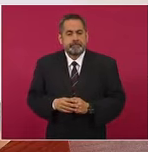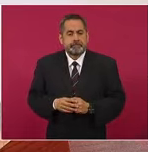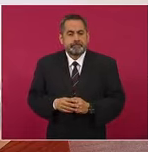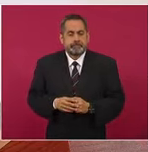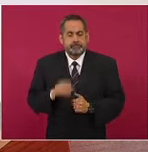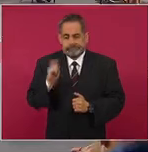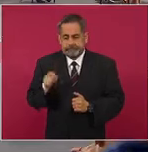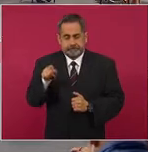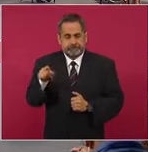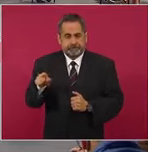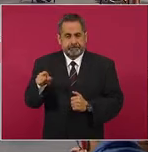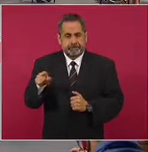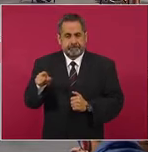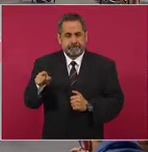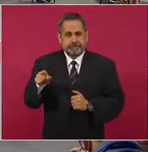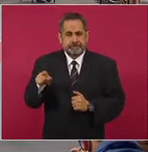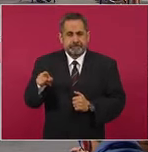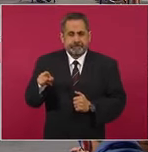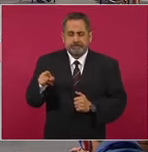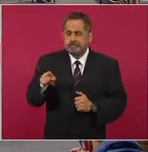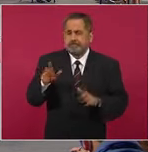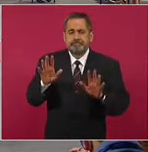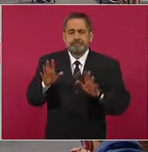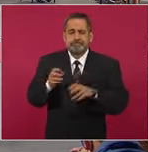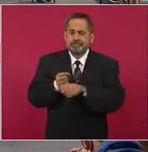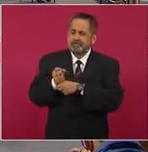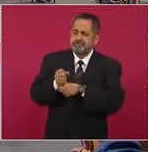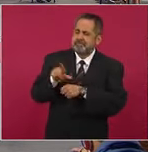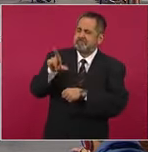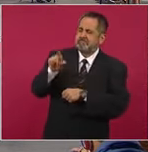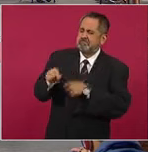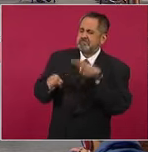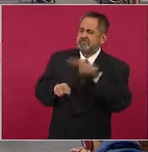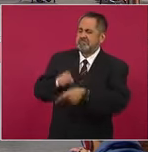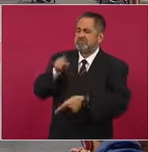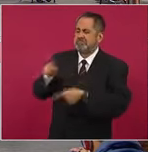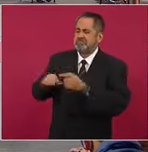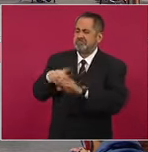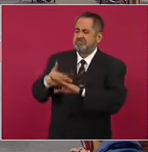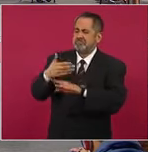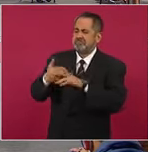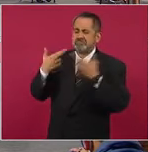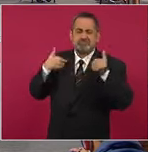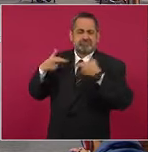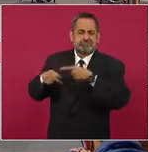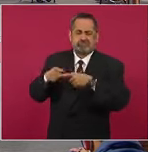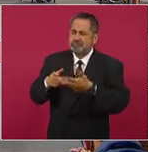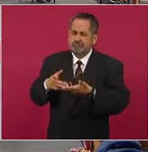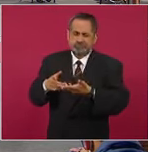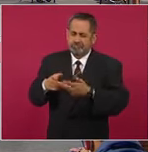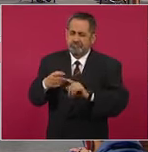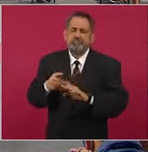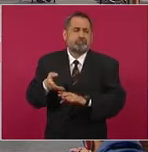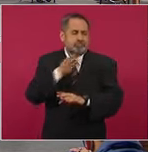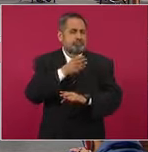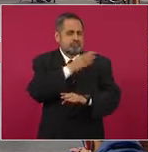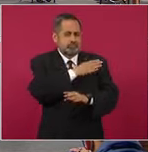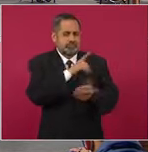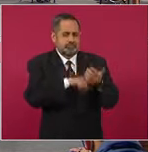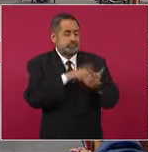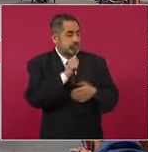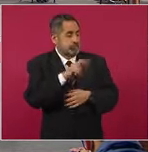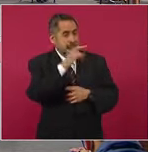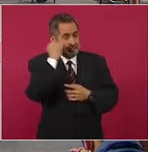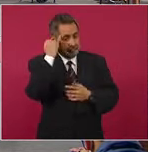porque en vez de maltratarlos, de humillarlos, como lo hicieron cuando